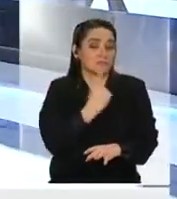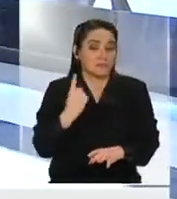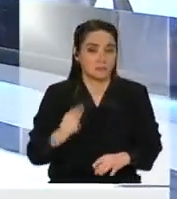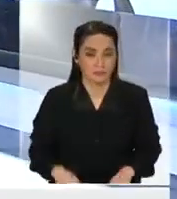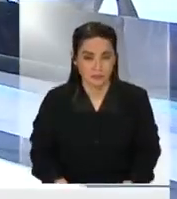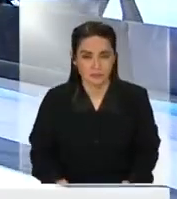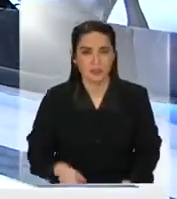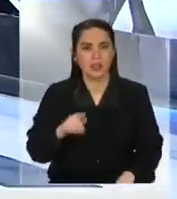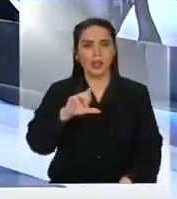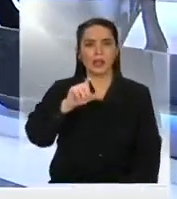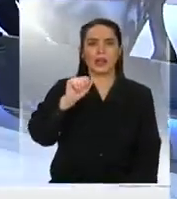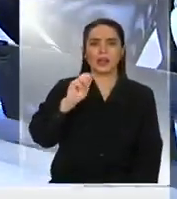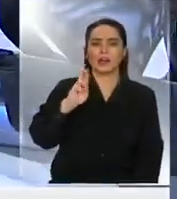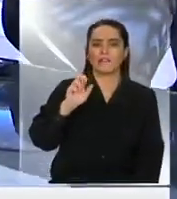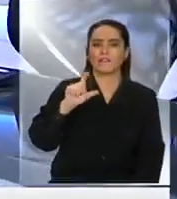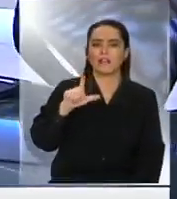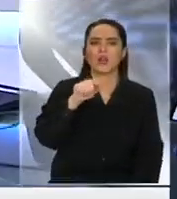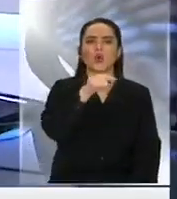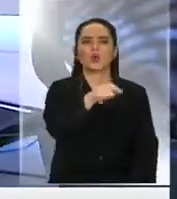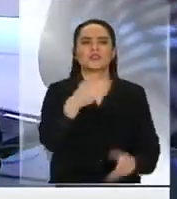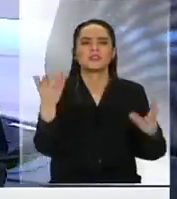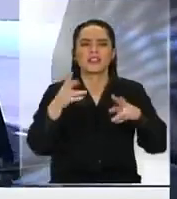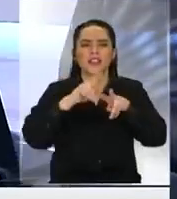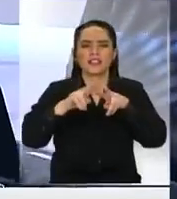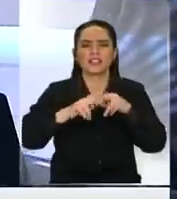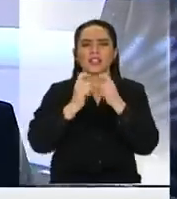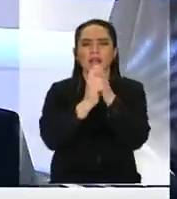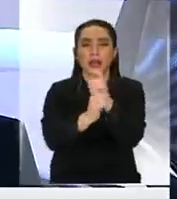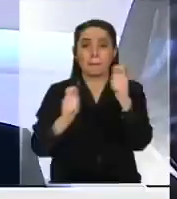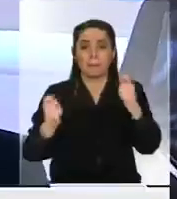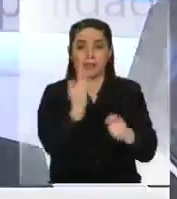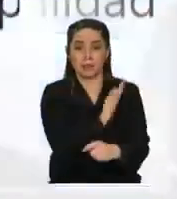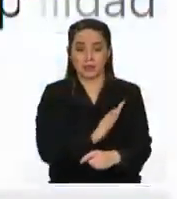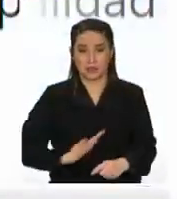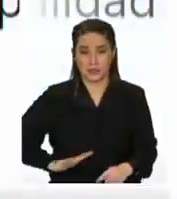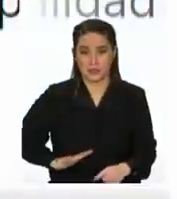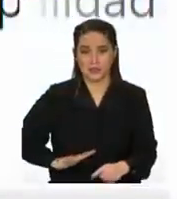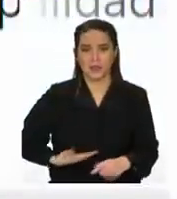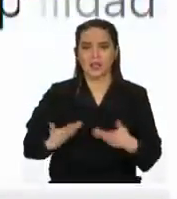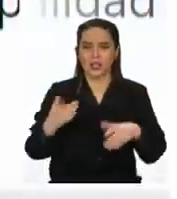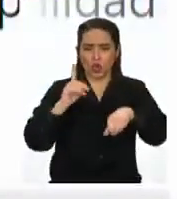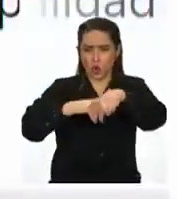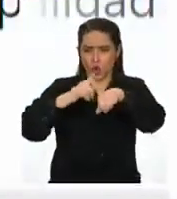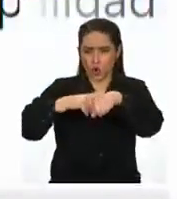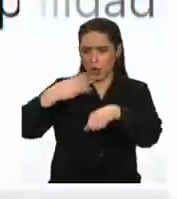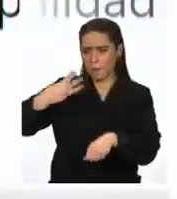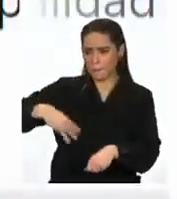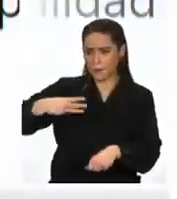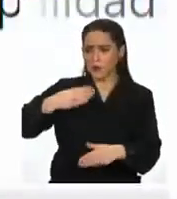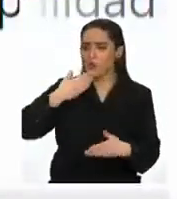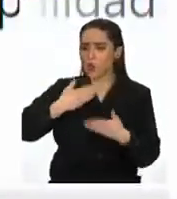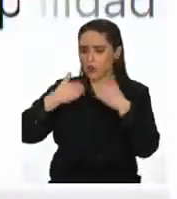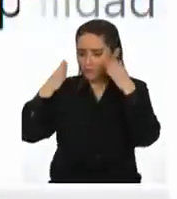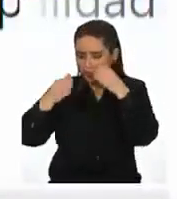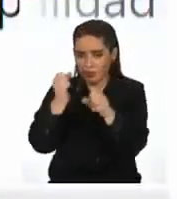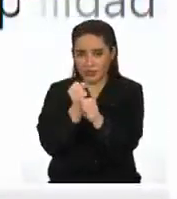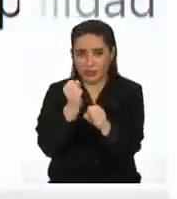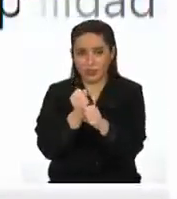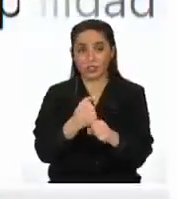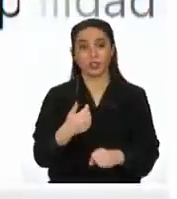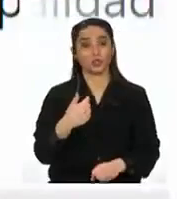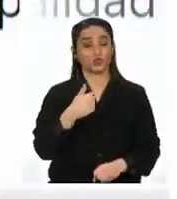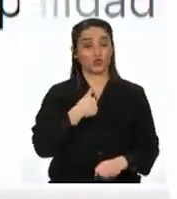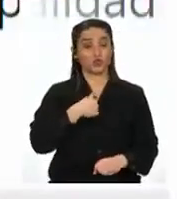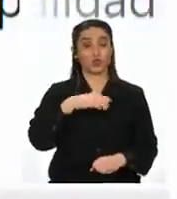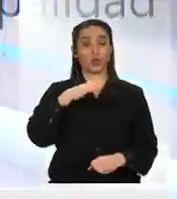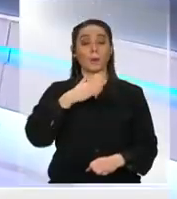Gabriel Leiva. Señor Jadwe, usted está haciendo campaña presidencial y a qué hora trabaja en su municipalidad. Estoy haciendo